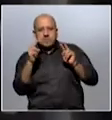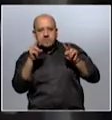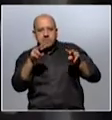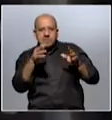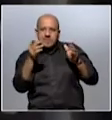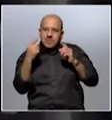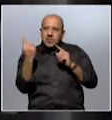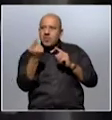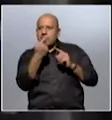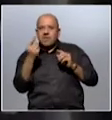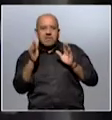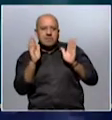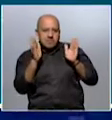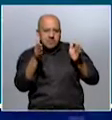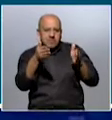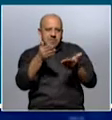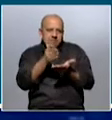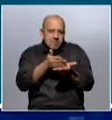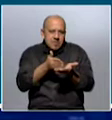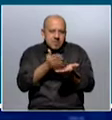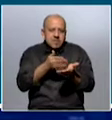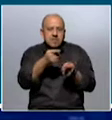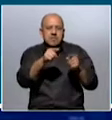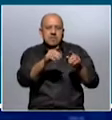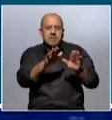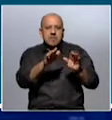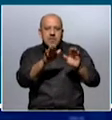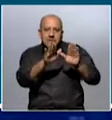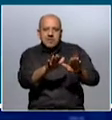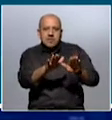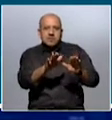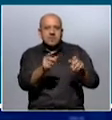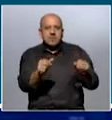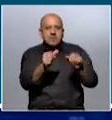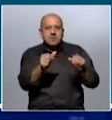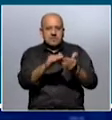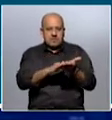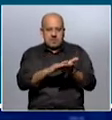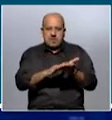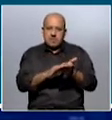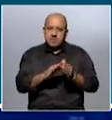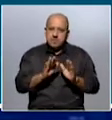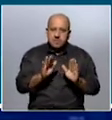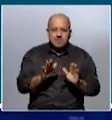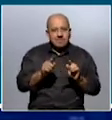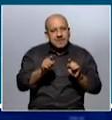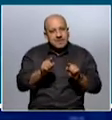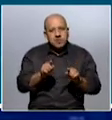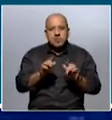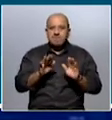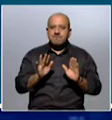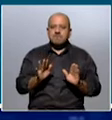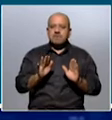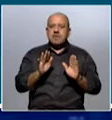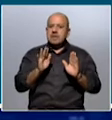demás tienen que hacer cosas por ellos y quedando en un lugar muy pasivo, sin posibilidad de tomar decisiones. Y eso tiene